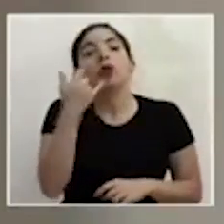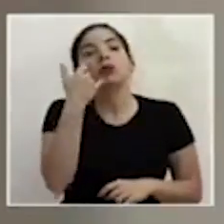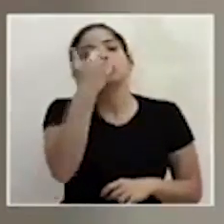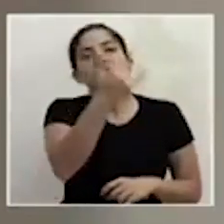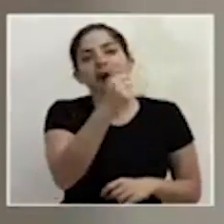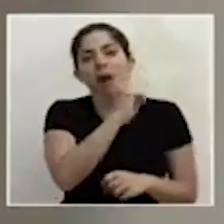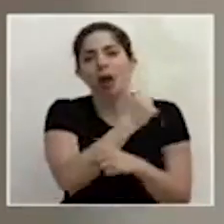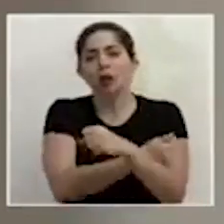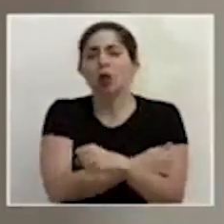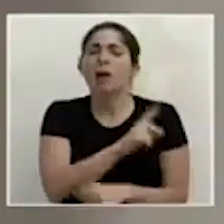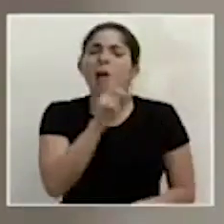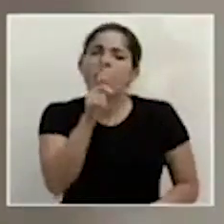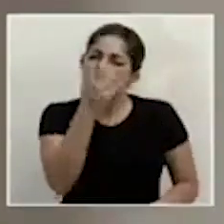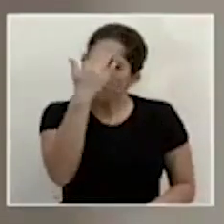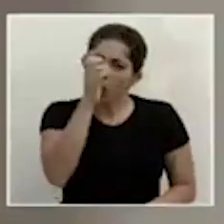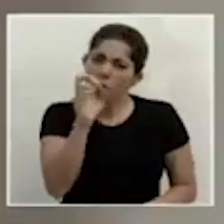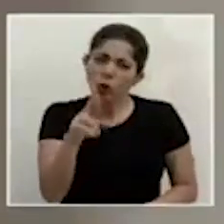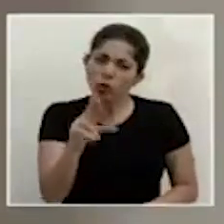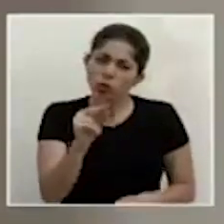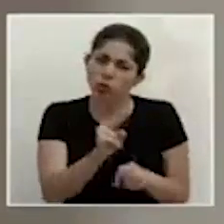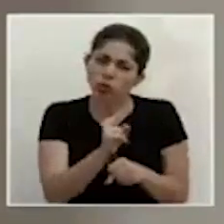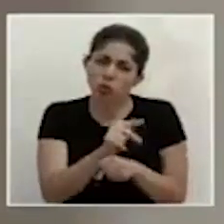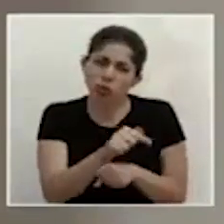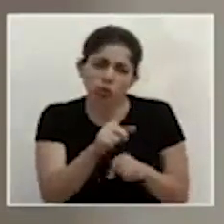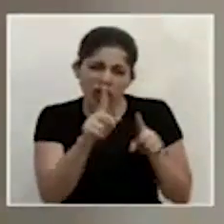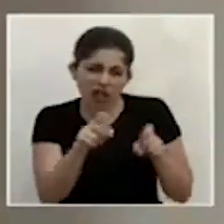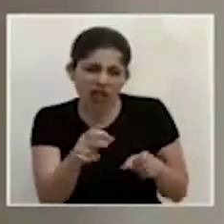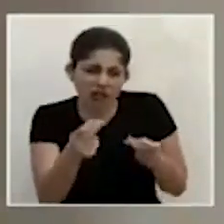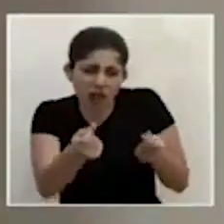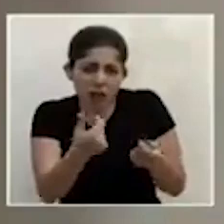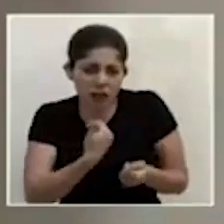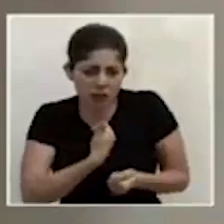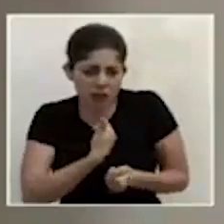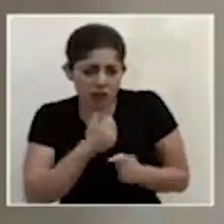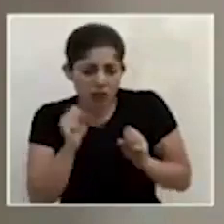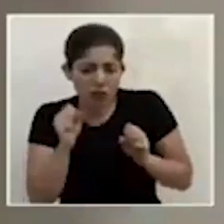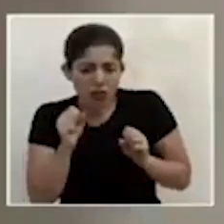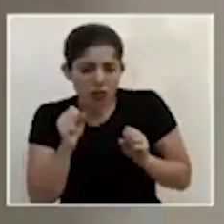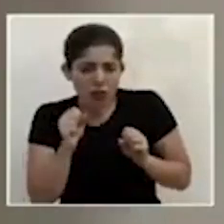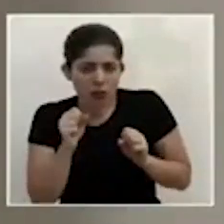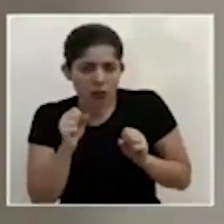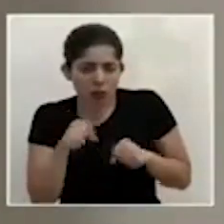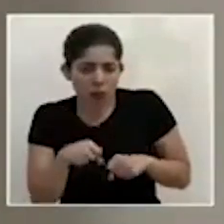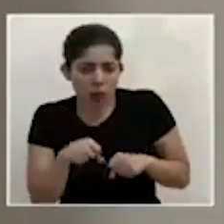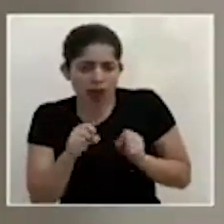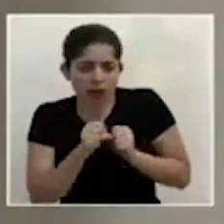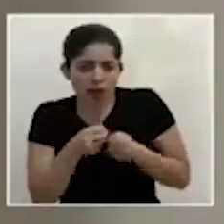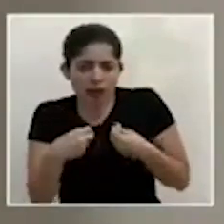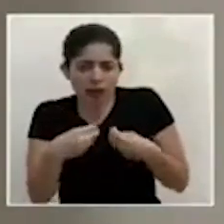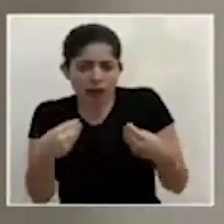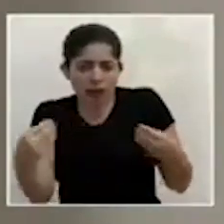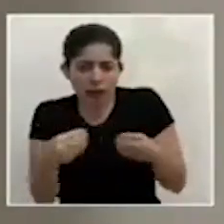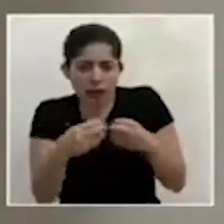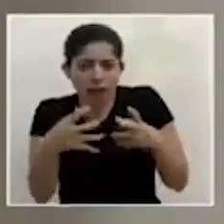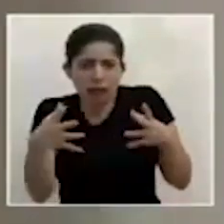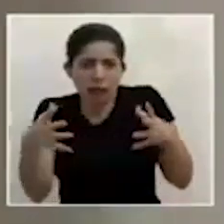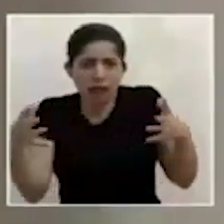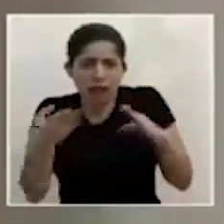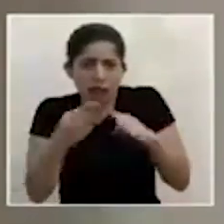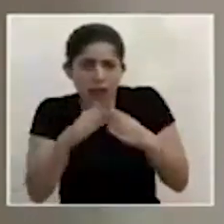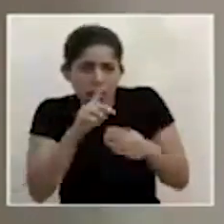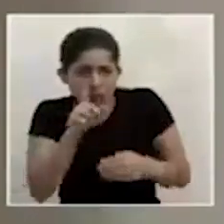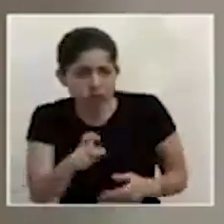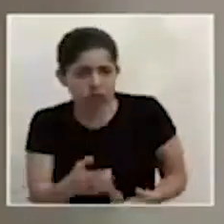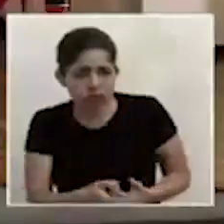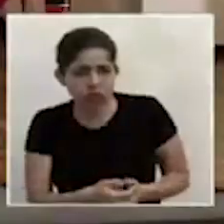porque en Costa Rica no se utilizan estos test rápidos para poder masificarlos en las diferentes comunidades